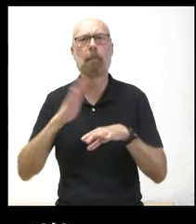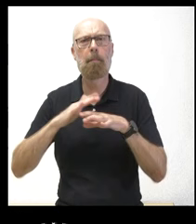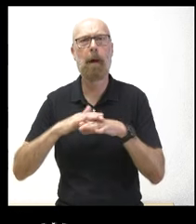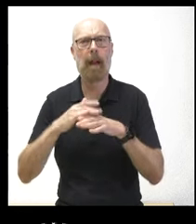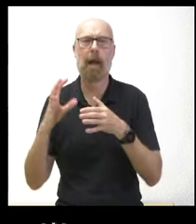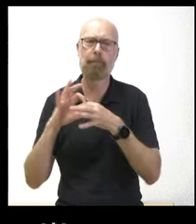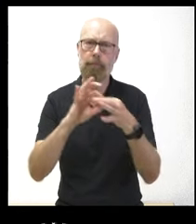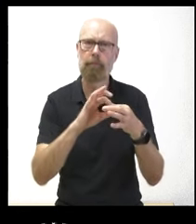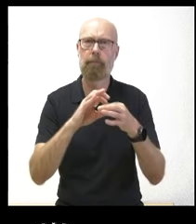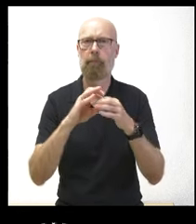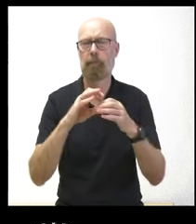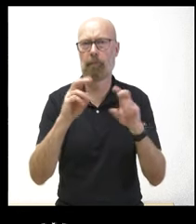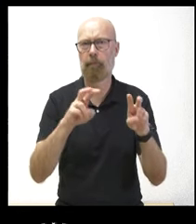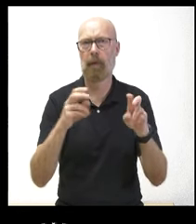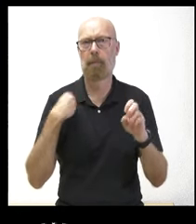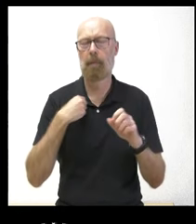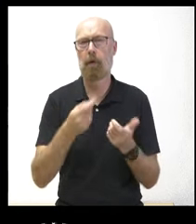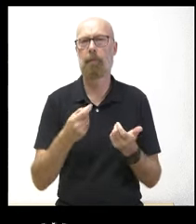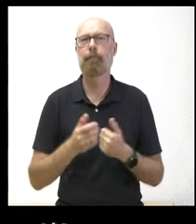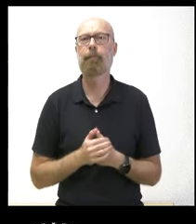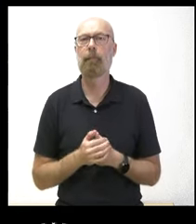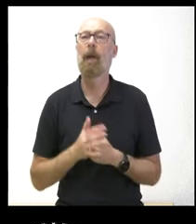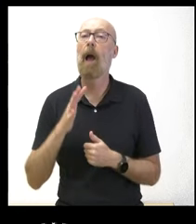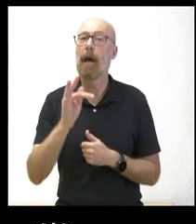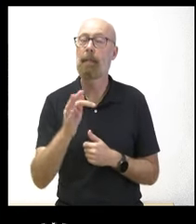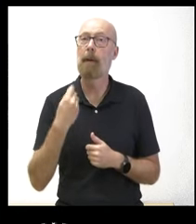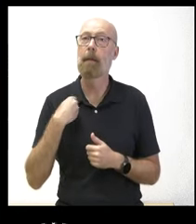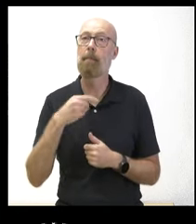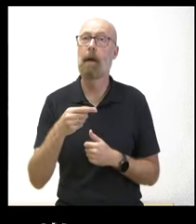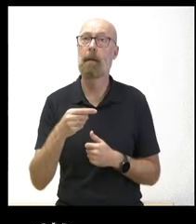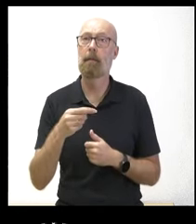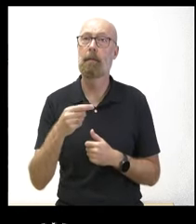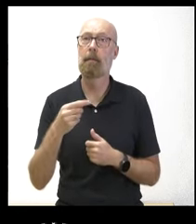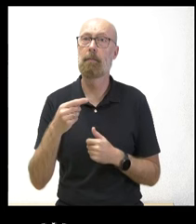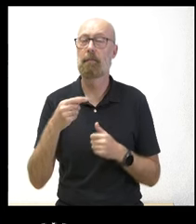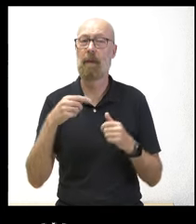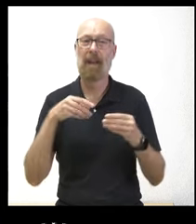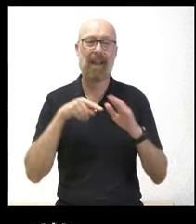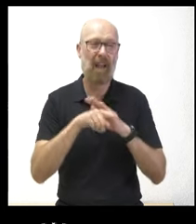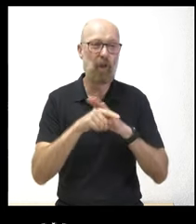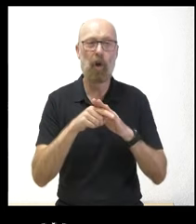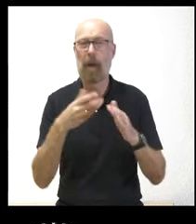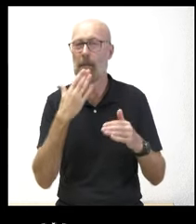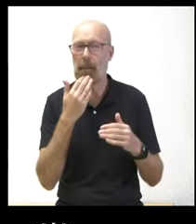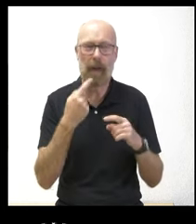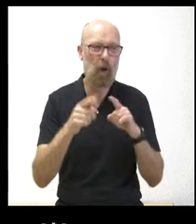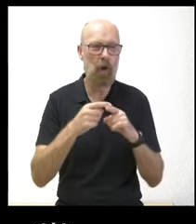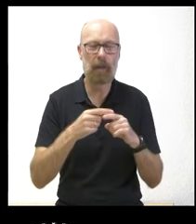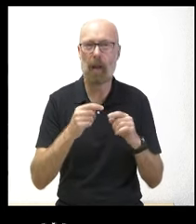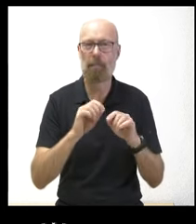materia el señor Beganzones, además de que se agilicen los trámites burocráticos. ¿Se va a tomar alguna medida en esta